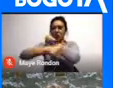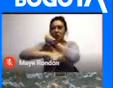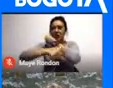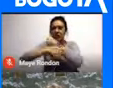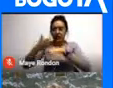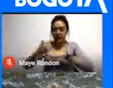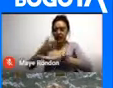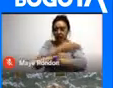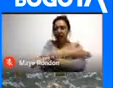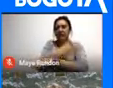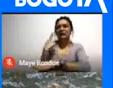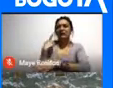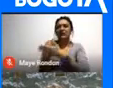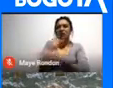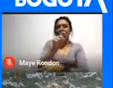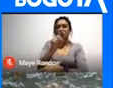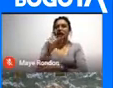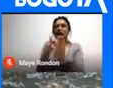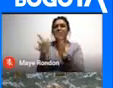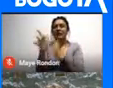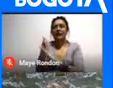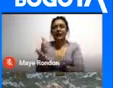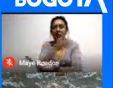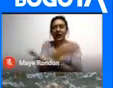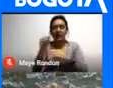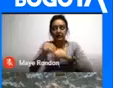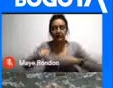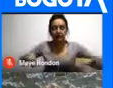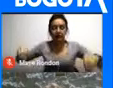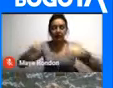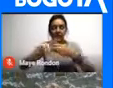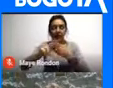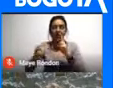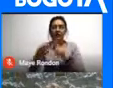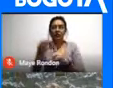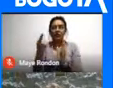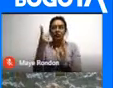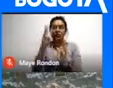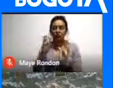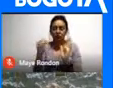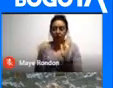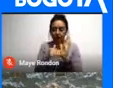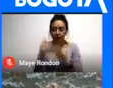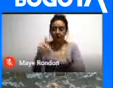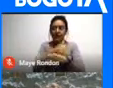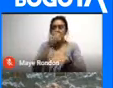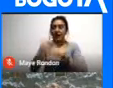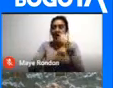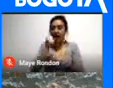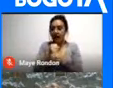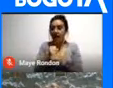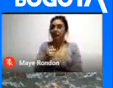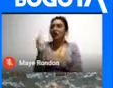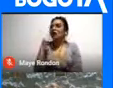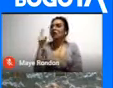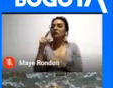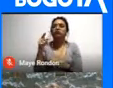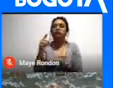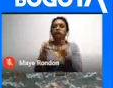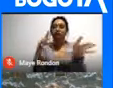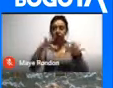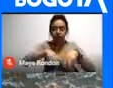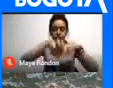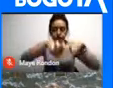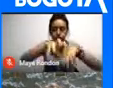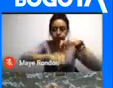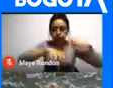Que los primeros Habitantes De este territorio Llegaron hace 18.000 años Que hace 12.000 años Había cazadores Recolectores Que hace 2.500